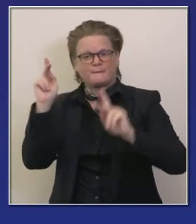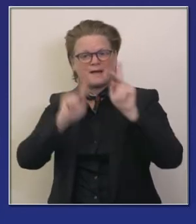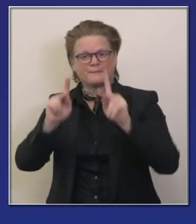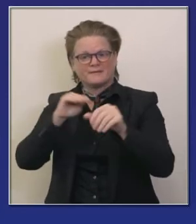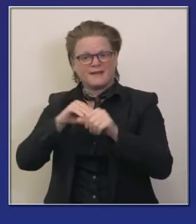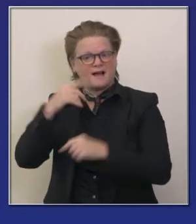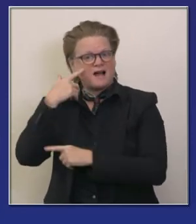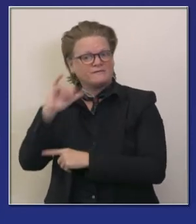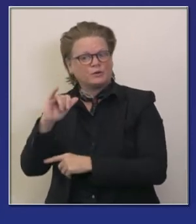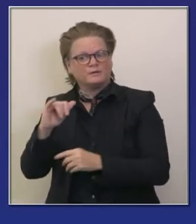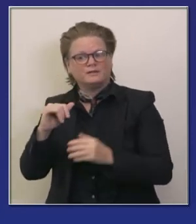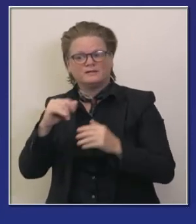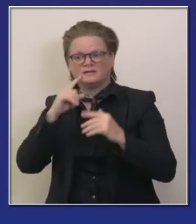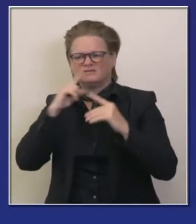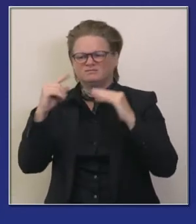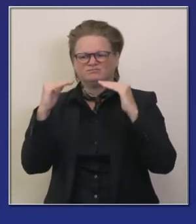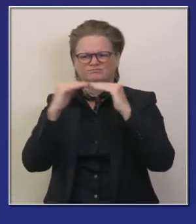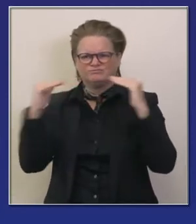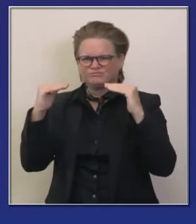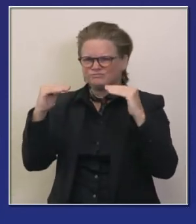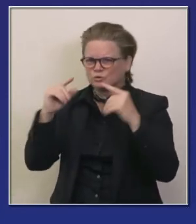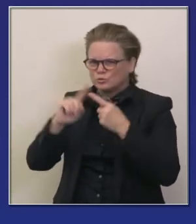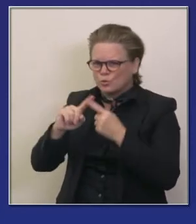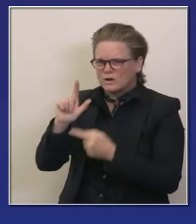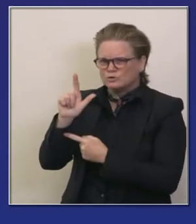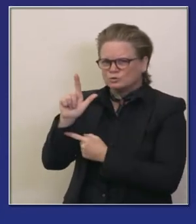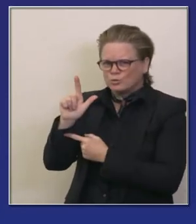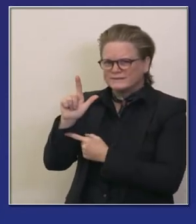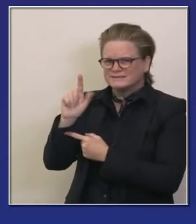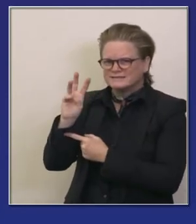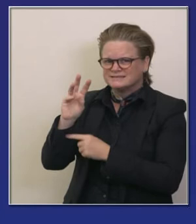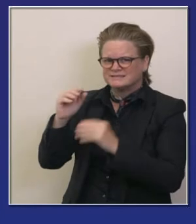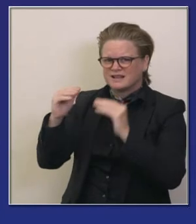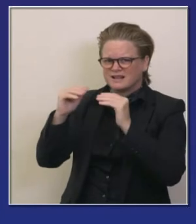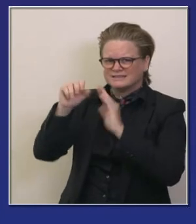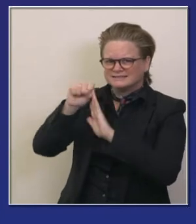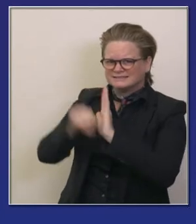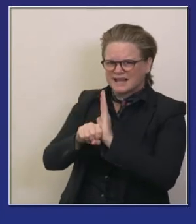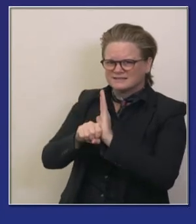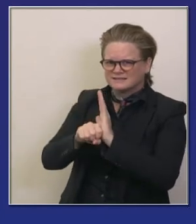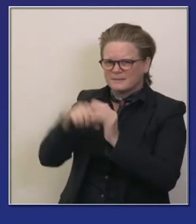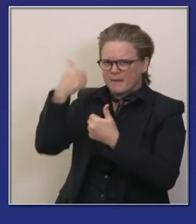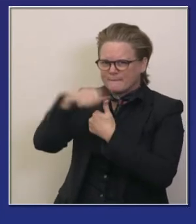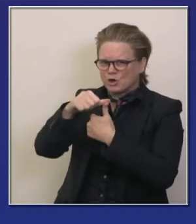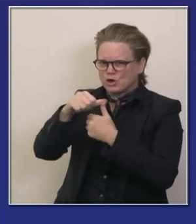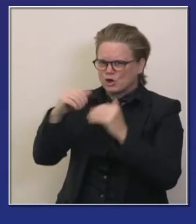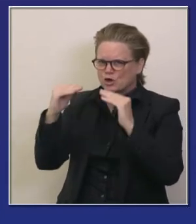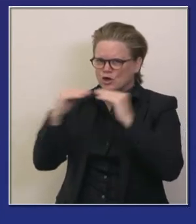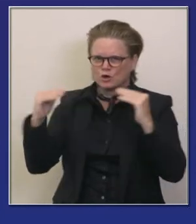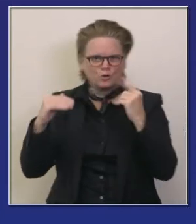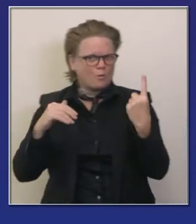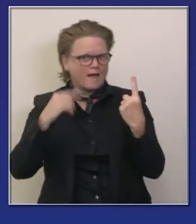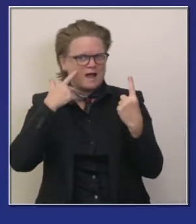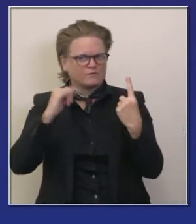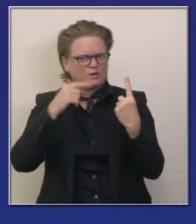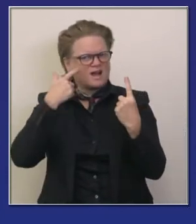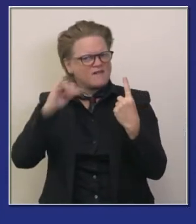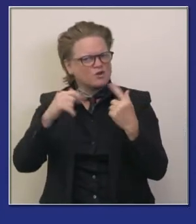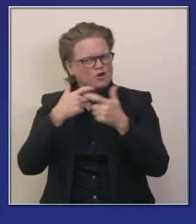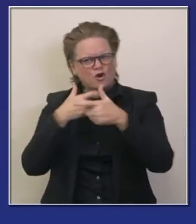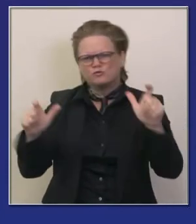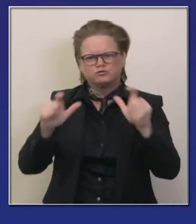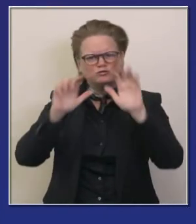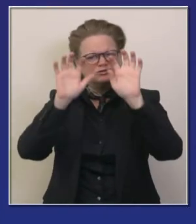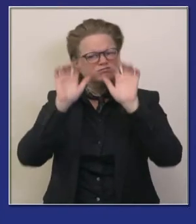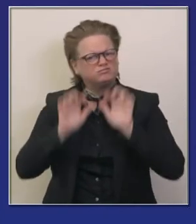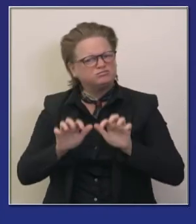combinadamente hablando de nuestro estado al hablar al hablar de otros estados también a california se le considera simplemente como otro estado cuando